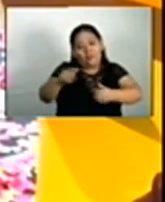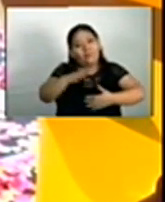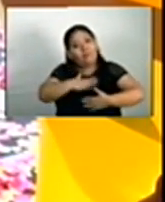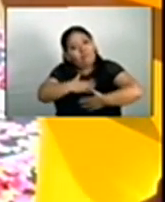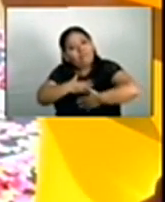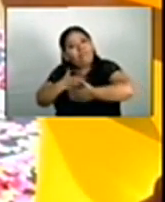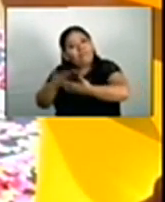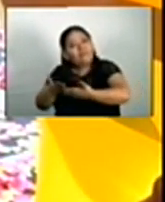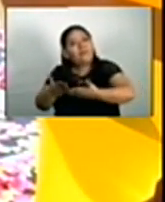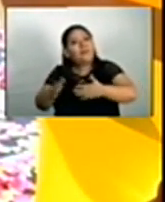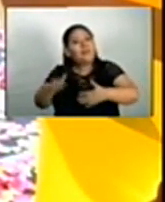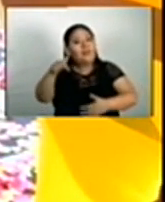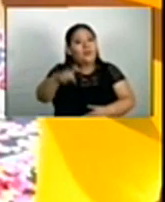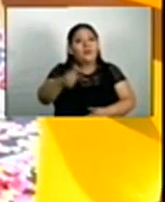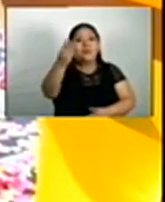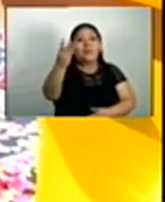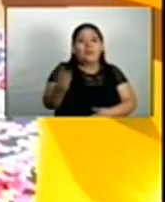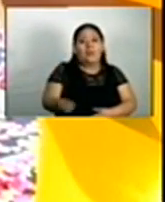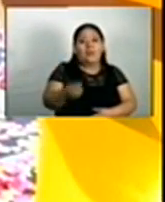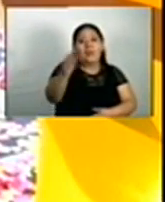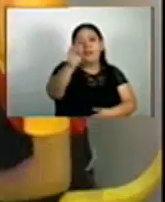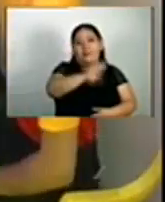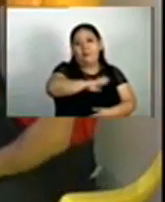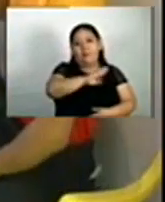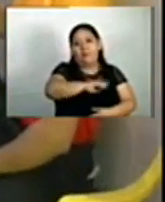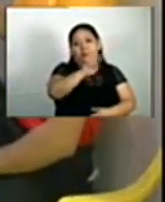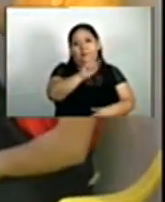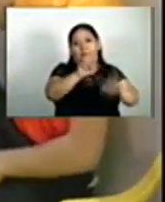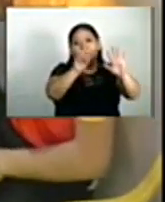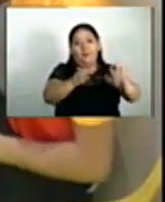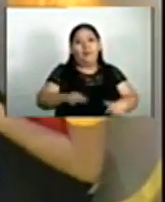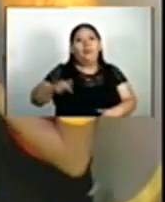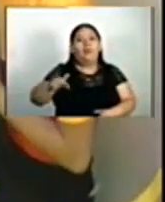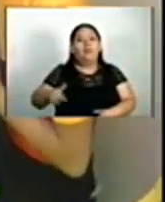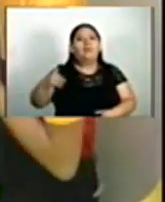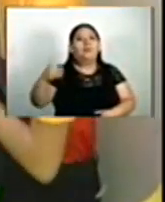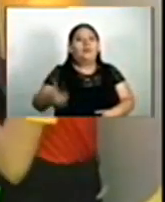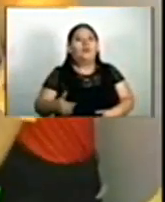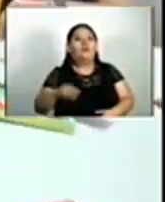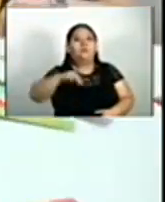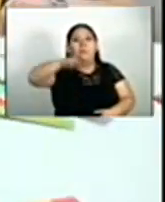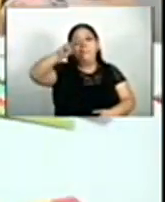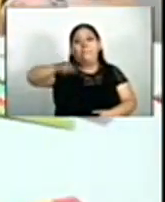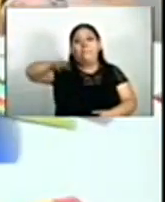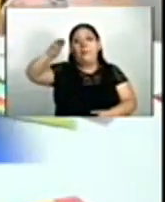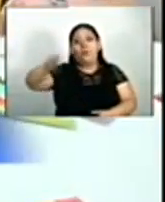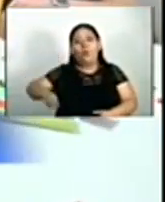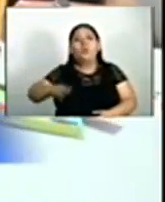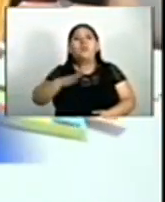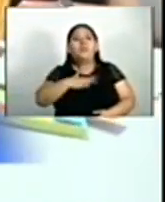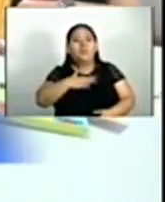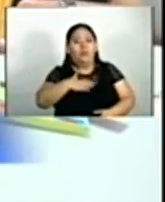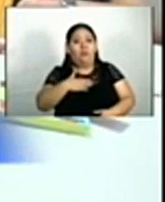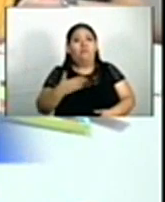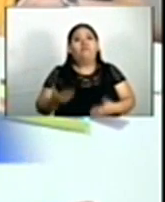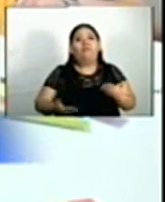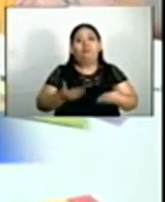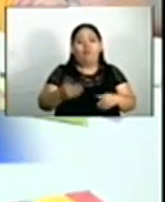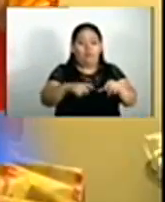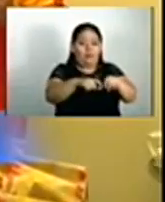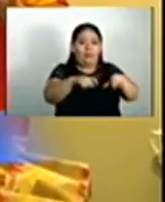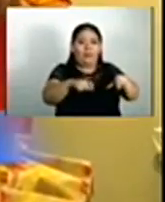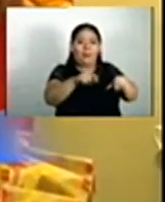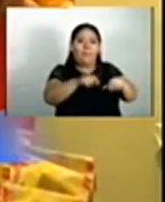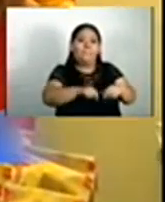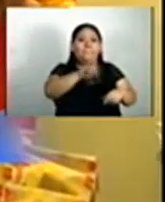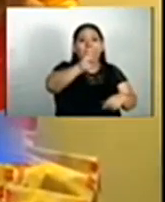que damos por inaugurado este día 27 de septiembre. Este año McDonald's nuevamente pone a disposición la venta de vales de Big Mac